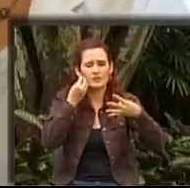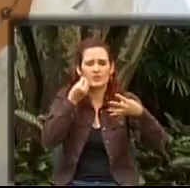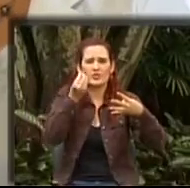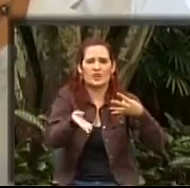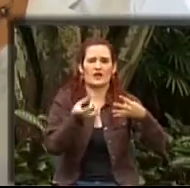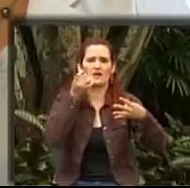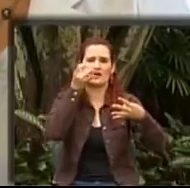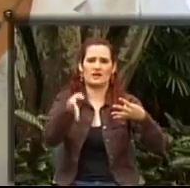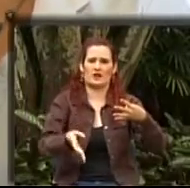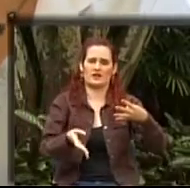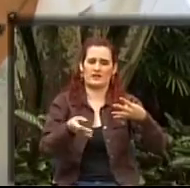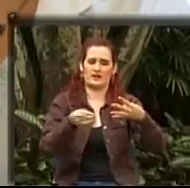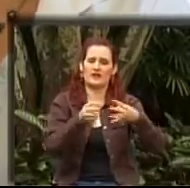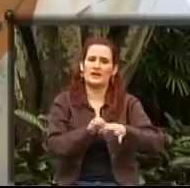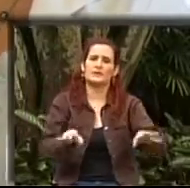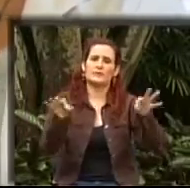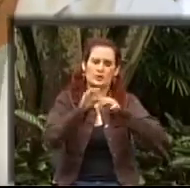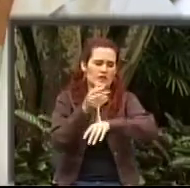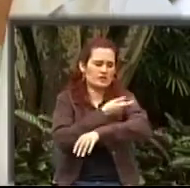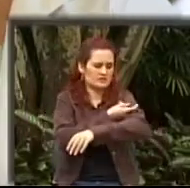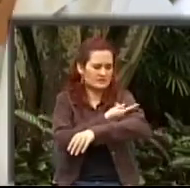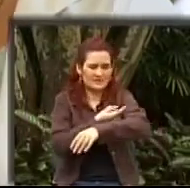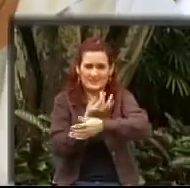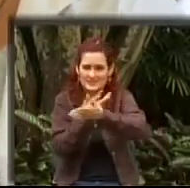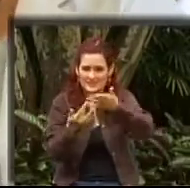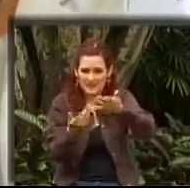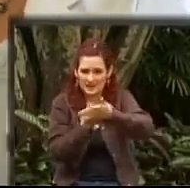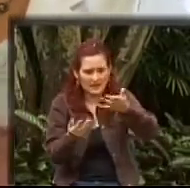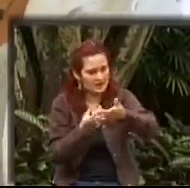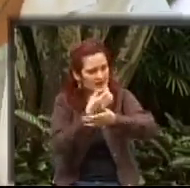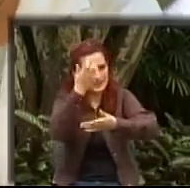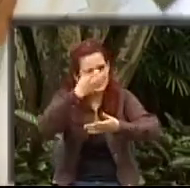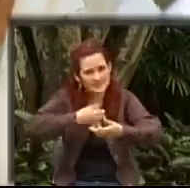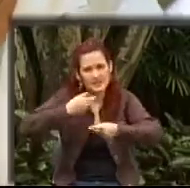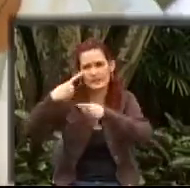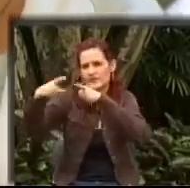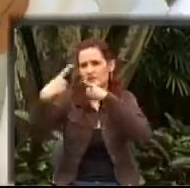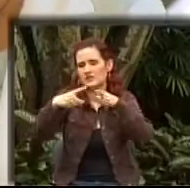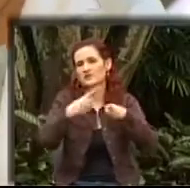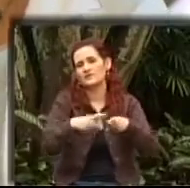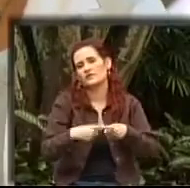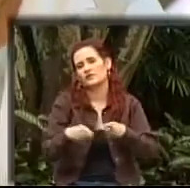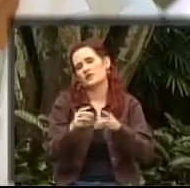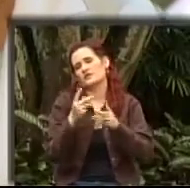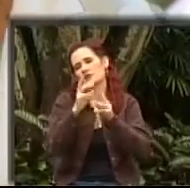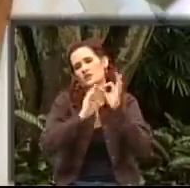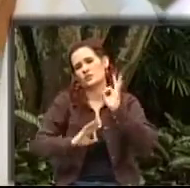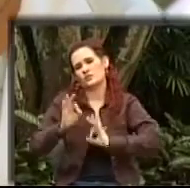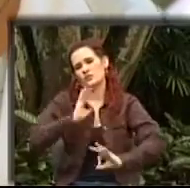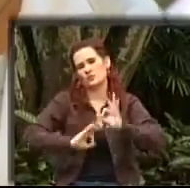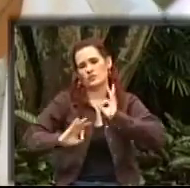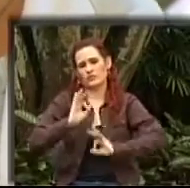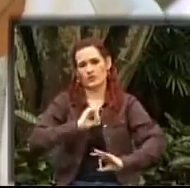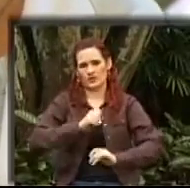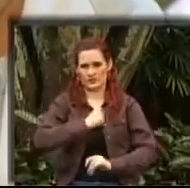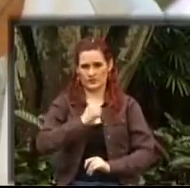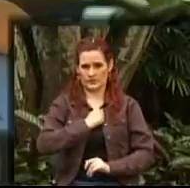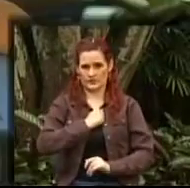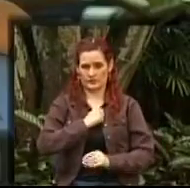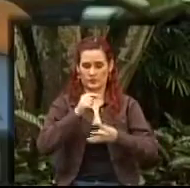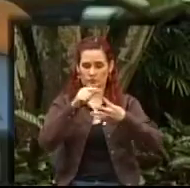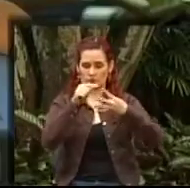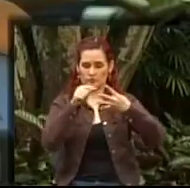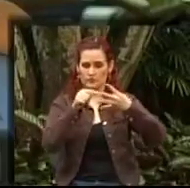la presión arterial, hacerse exámenes de sangre, de glucosa. Bueno, es importante cuidarnos y tener presente estas cuatro claves.